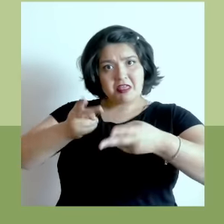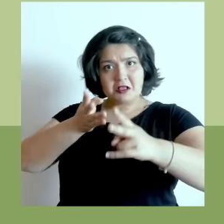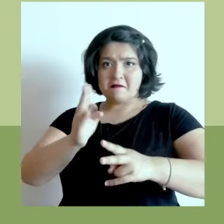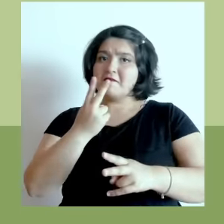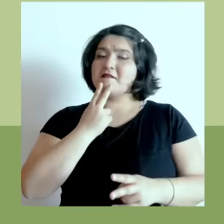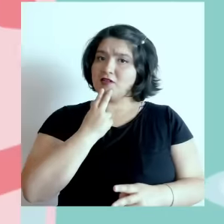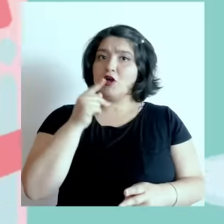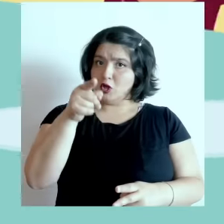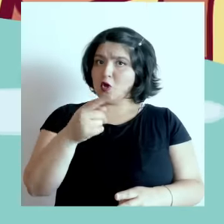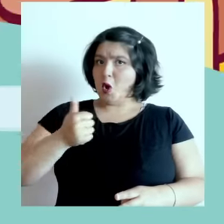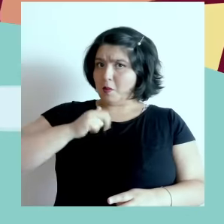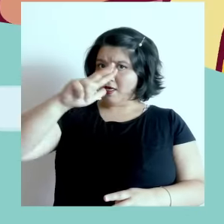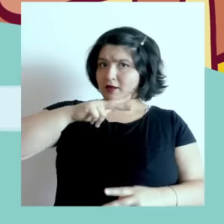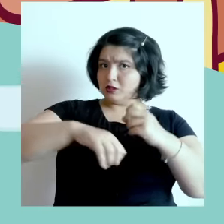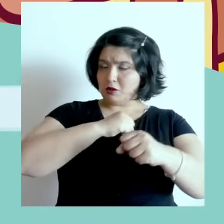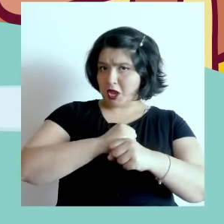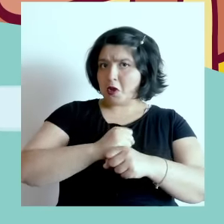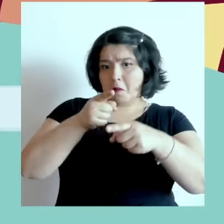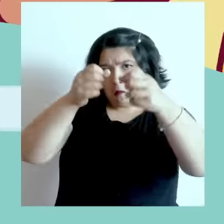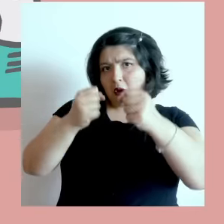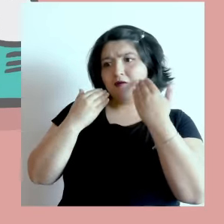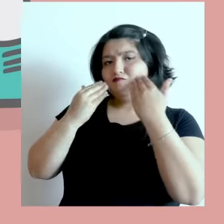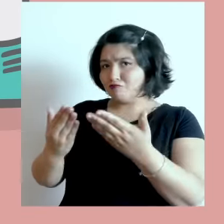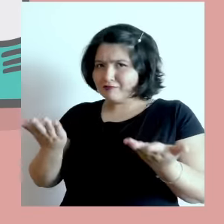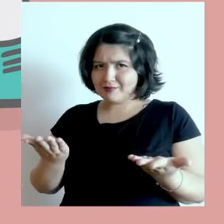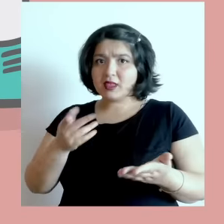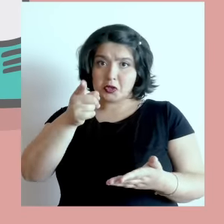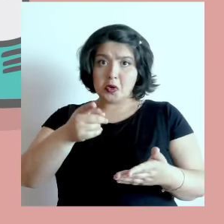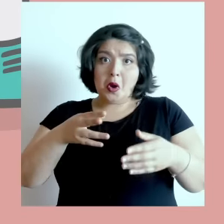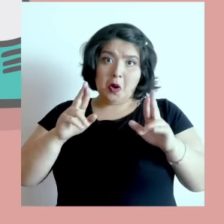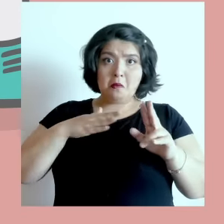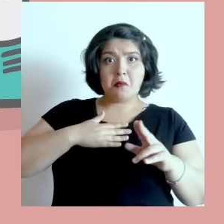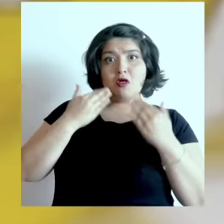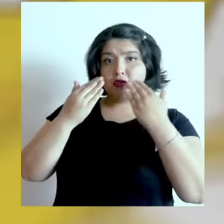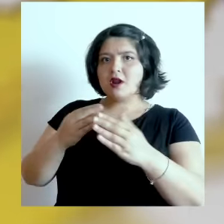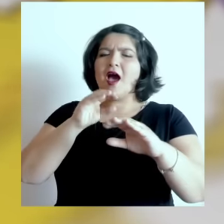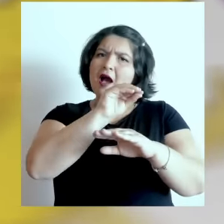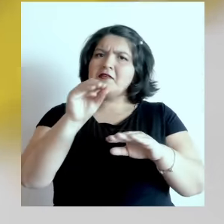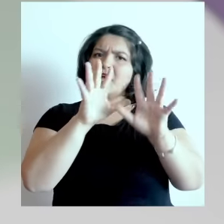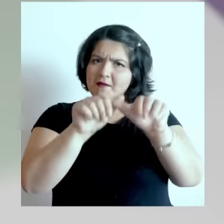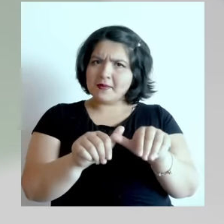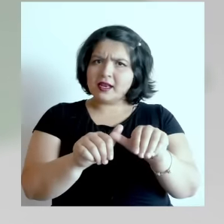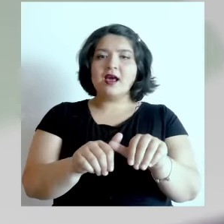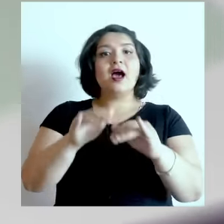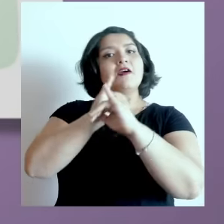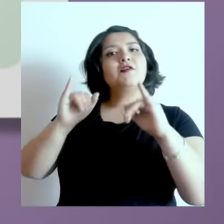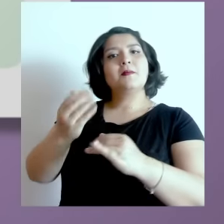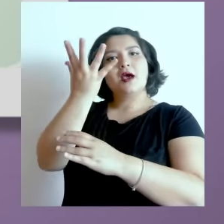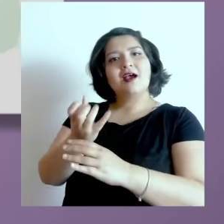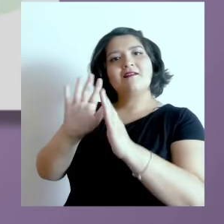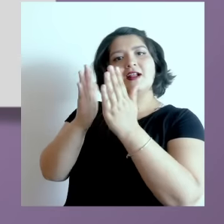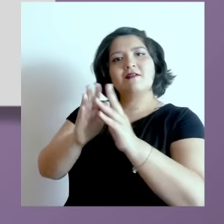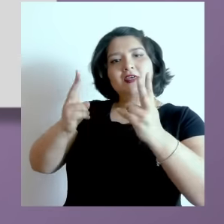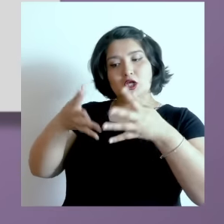viviendo. Y tú al cumplir 18, tienes el derecho de donarlos. Si tu deseo es donar, comunícaselo a tu familia. Infórmate y descarga el libro de los derechos